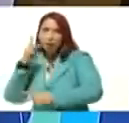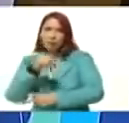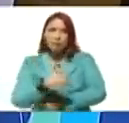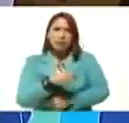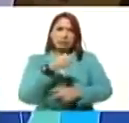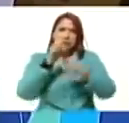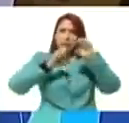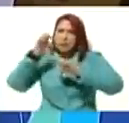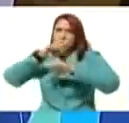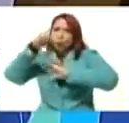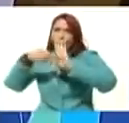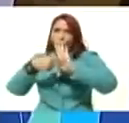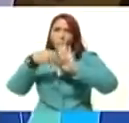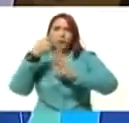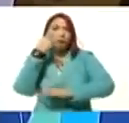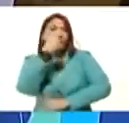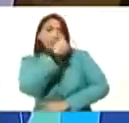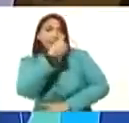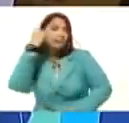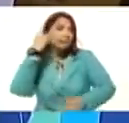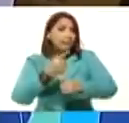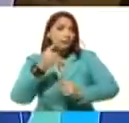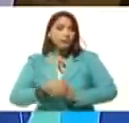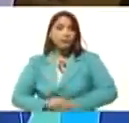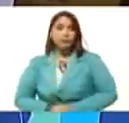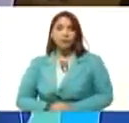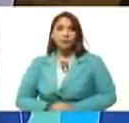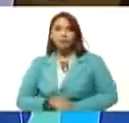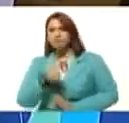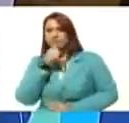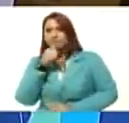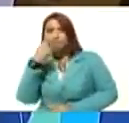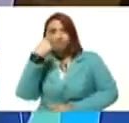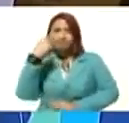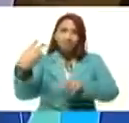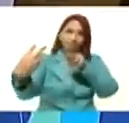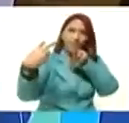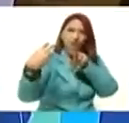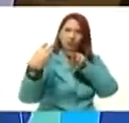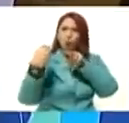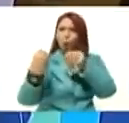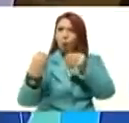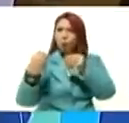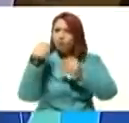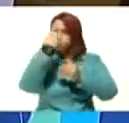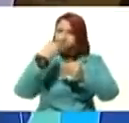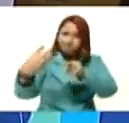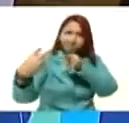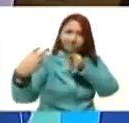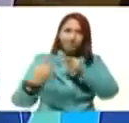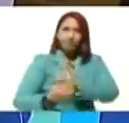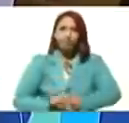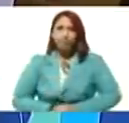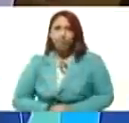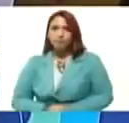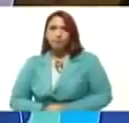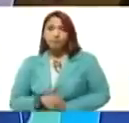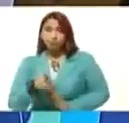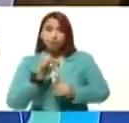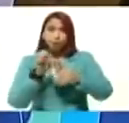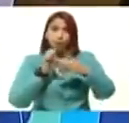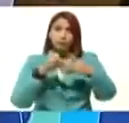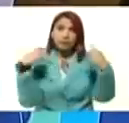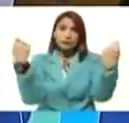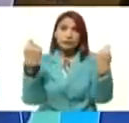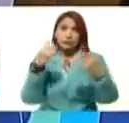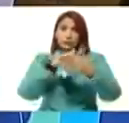caso, ojo por ojo, aquí mirarnos los ojos, el rostro. Esa estrategia de